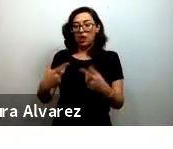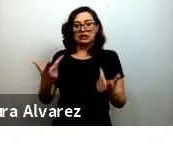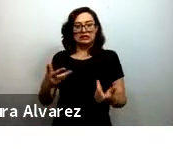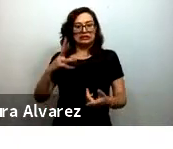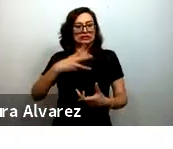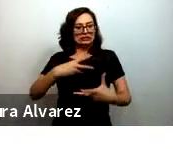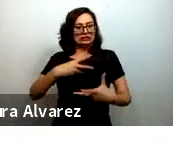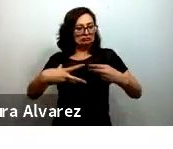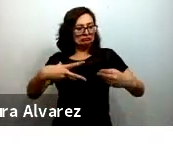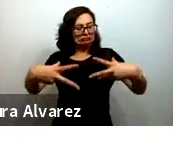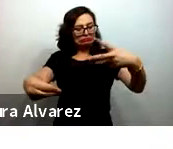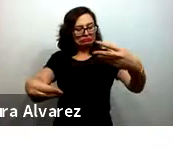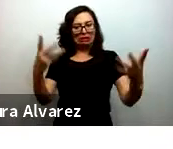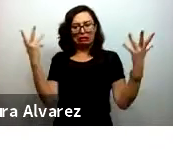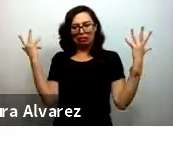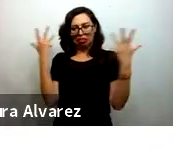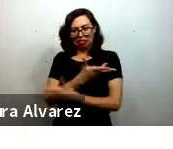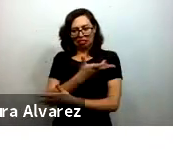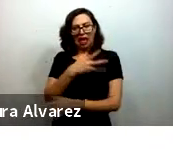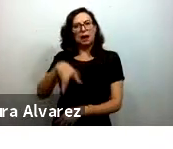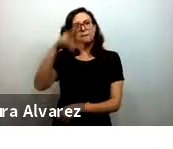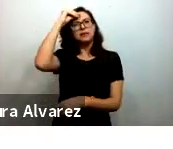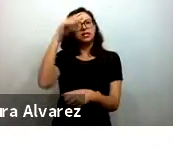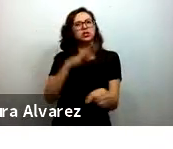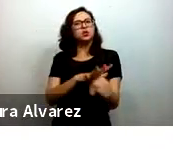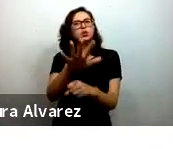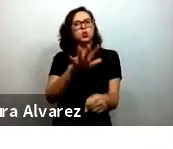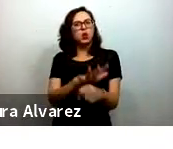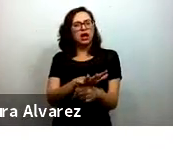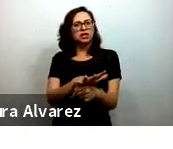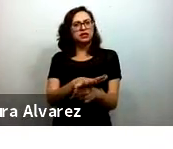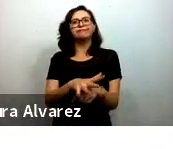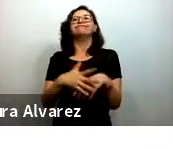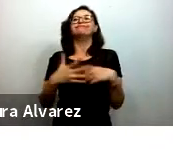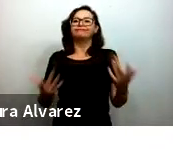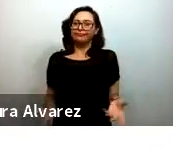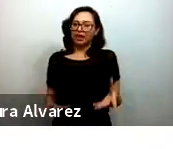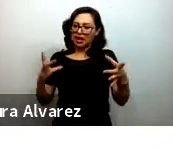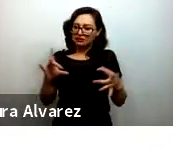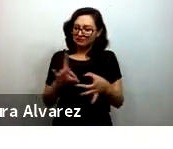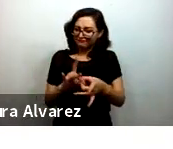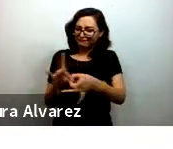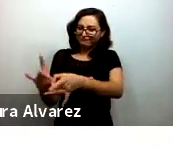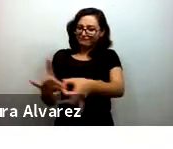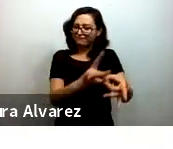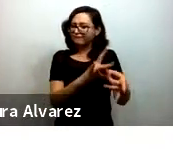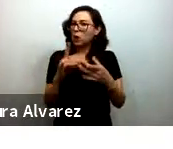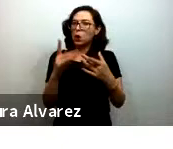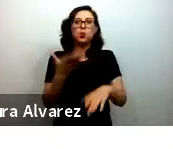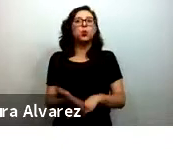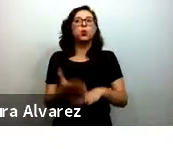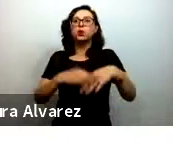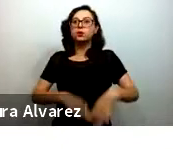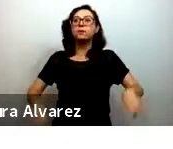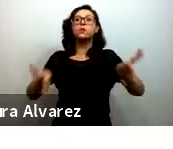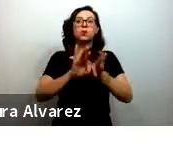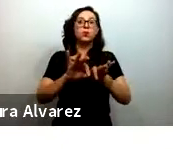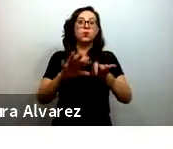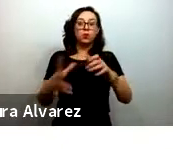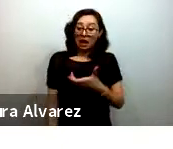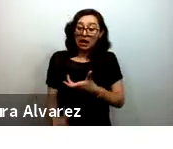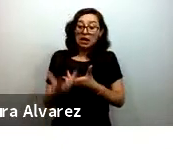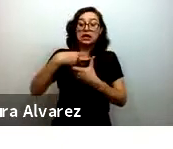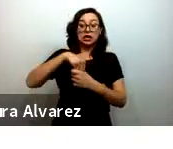momento es que las alianzas son esenciales, que la inclusión es bastante más